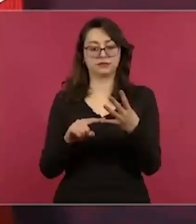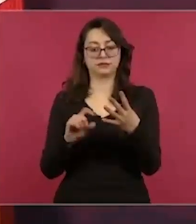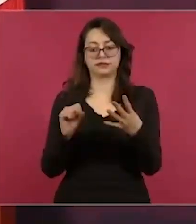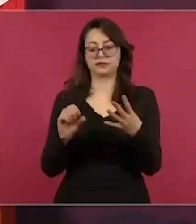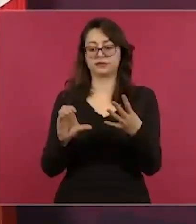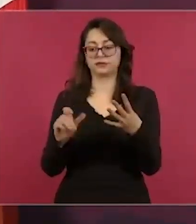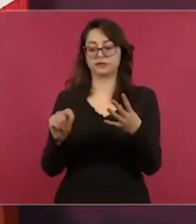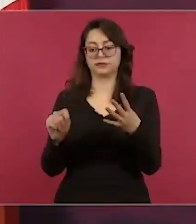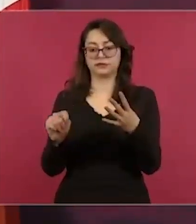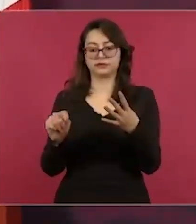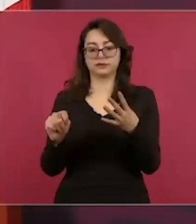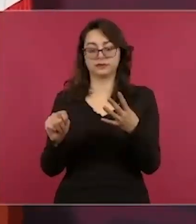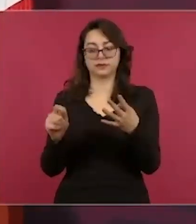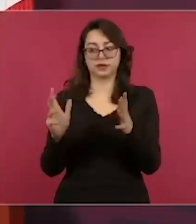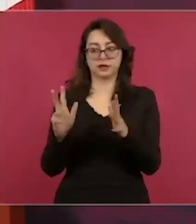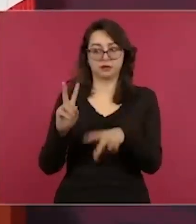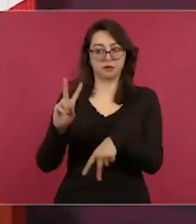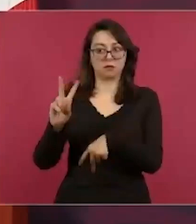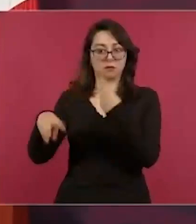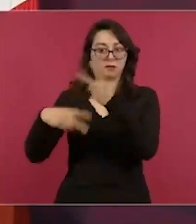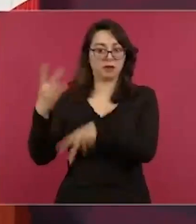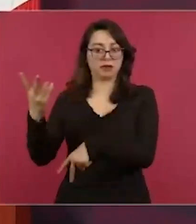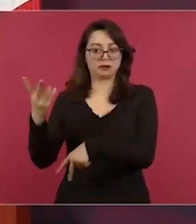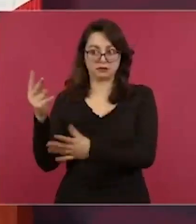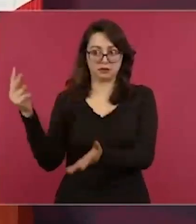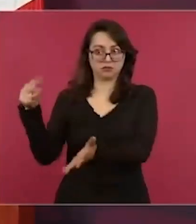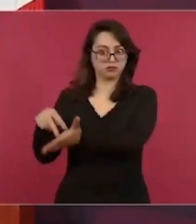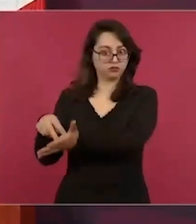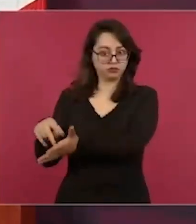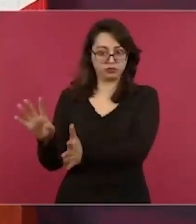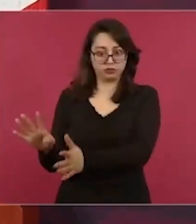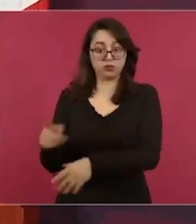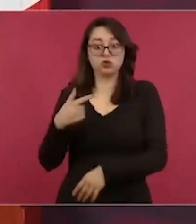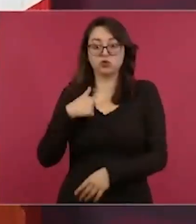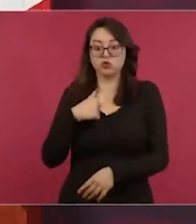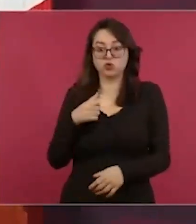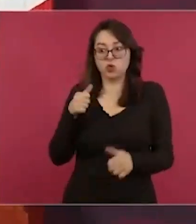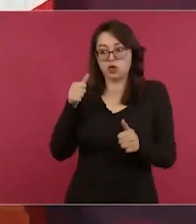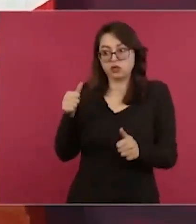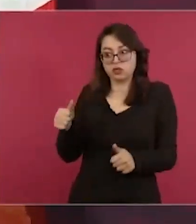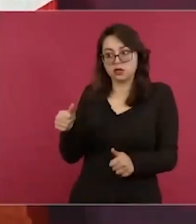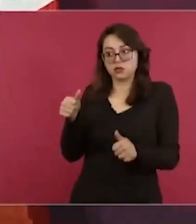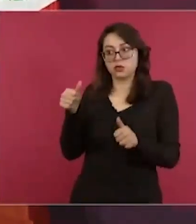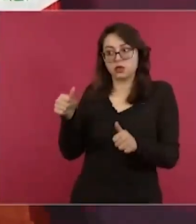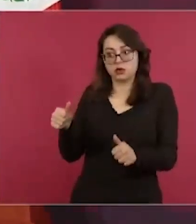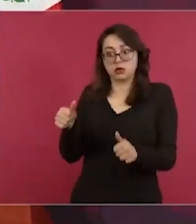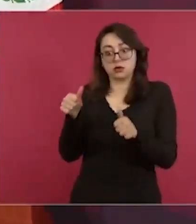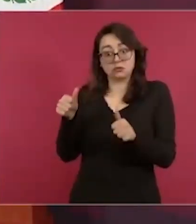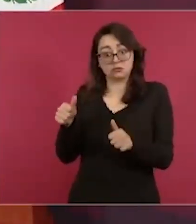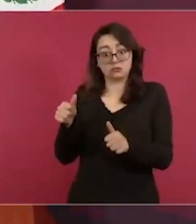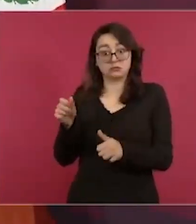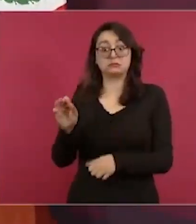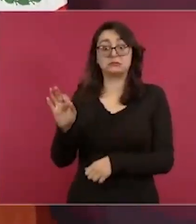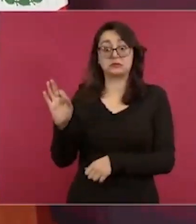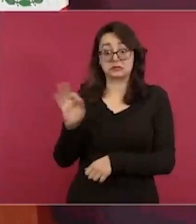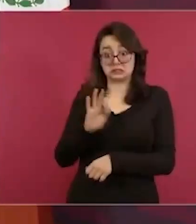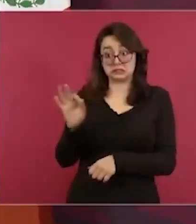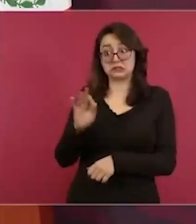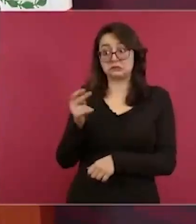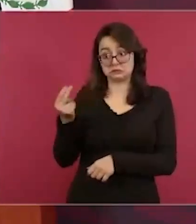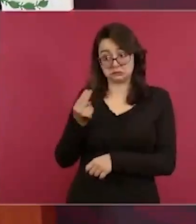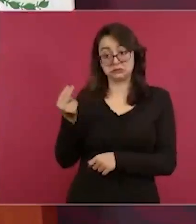de Comunicaciones. Y yo voy a estar pendiente, desde ayer estoy atento a todo lo que está